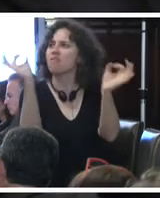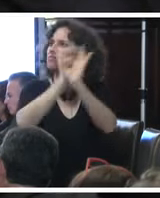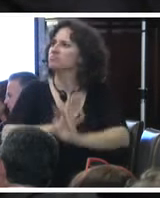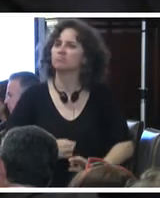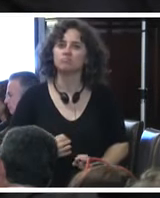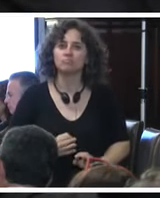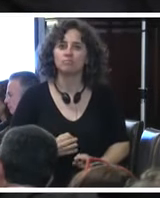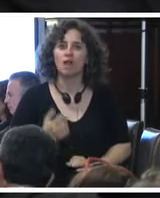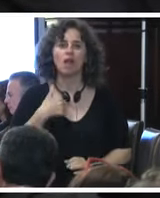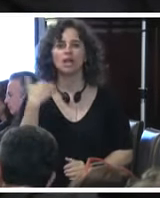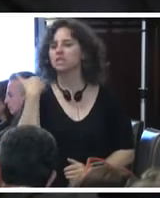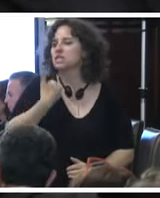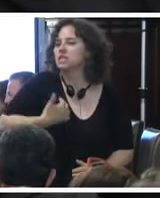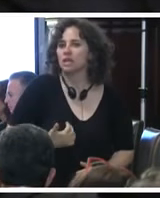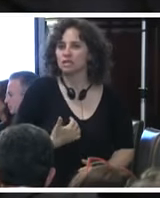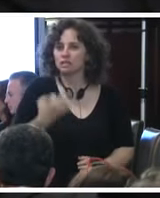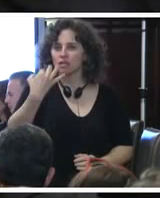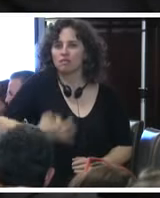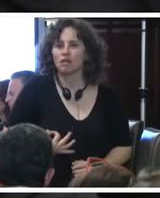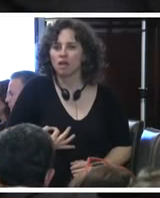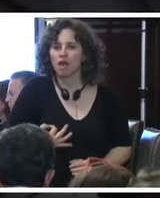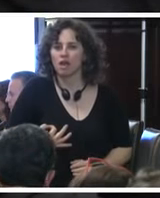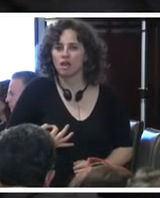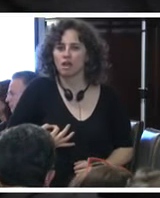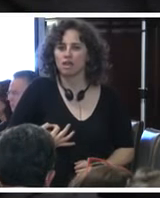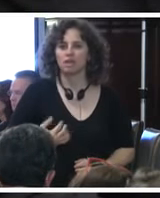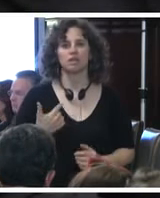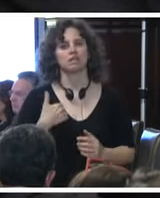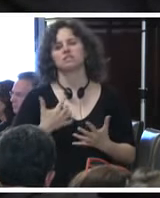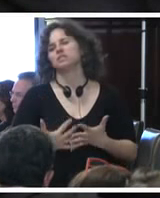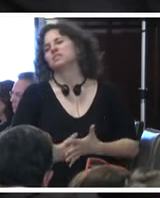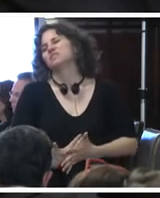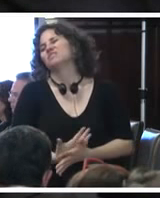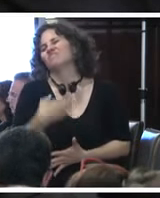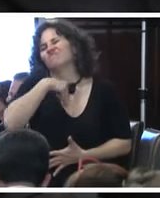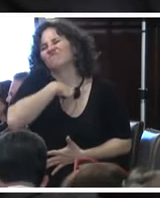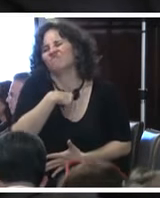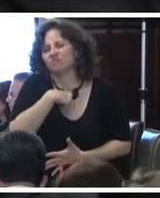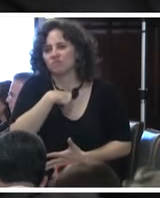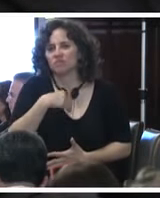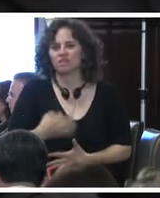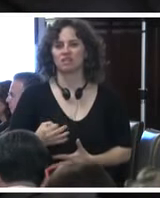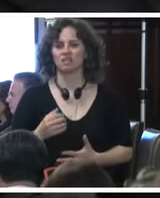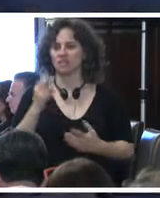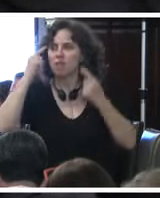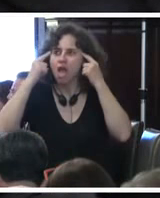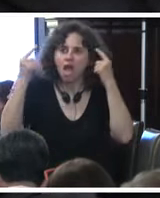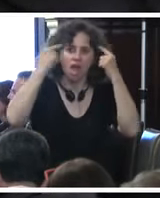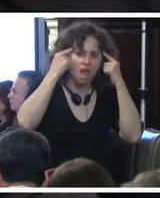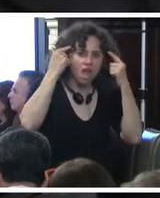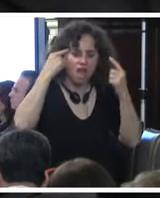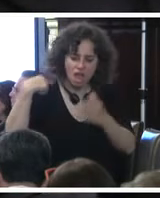Es lo más triste, desgarrante, estar pensando.